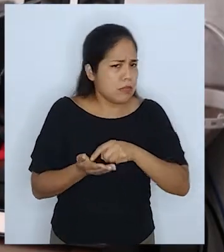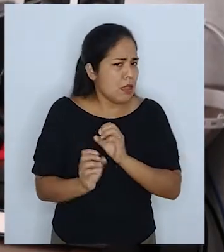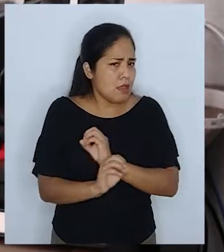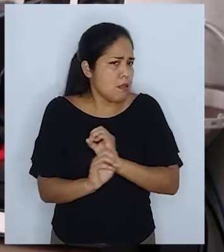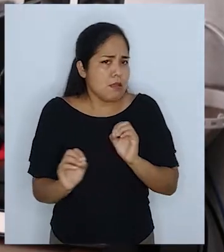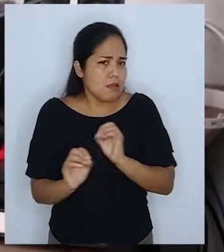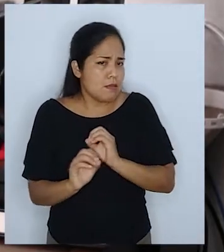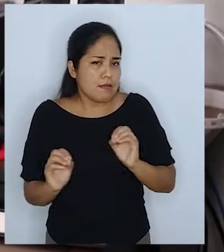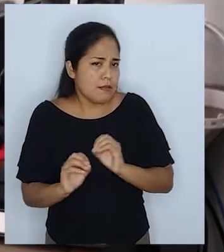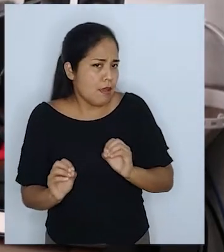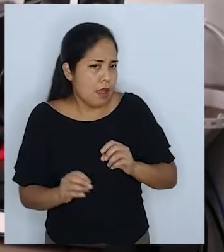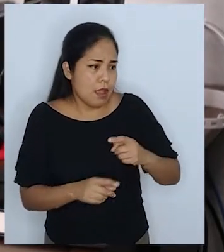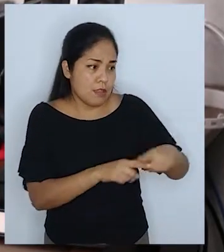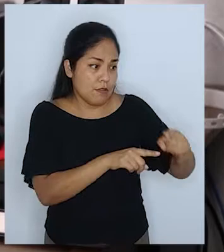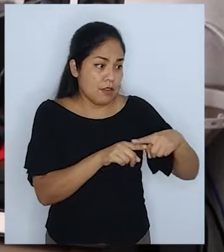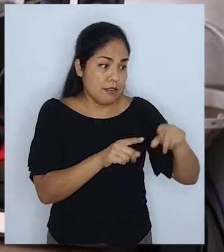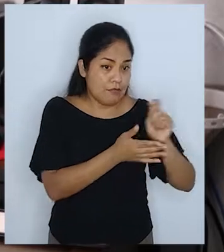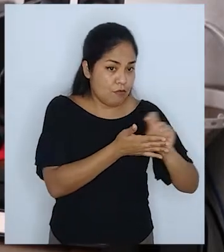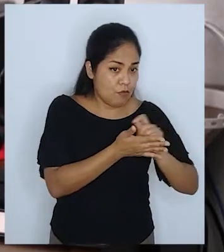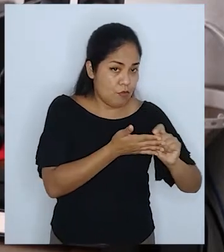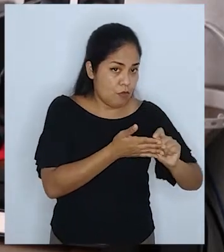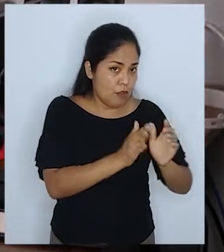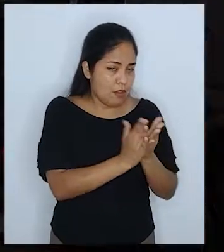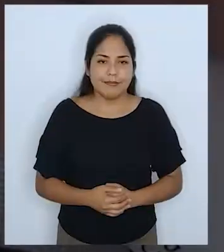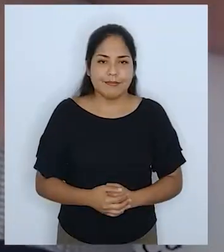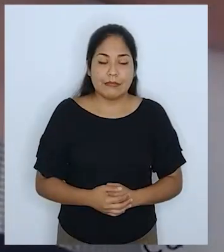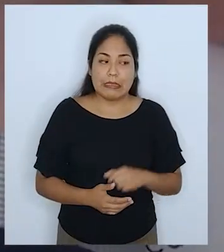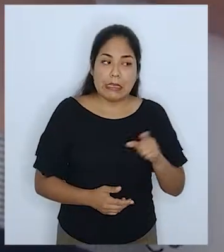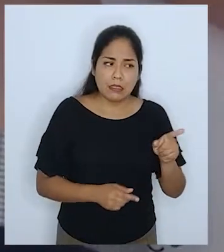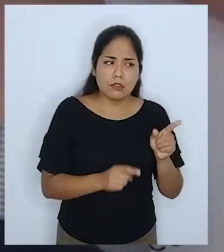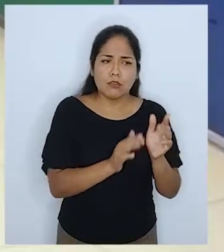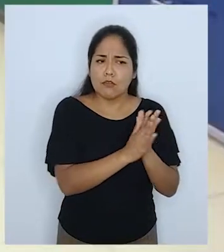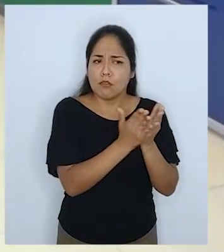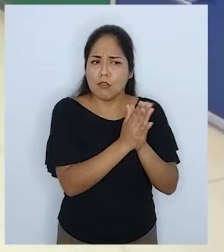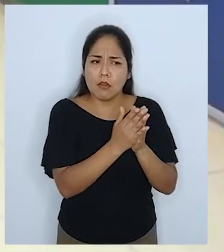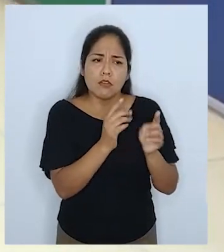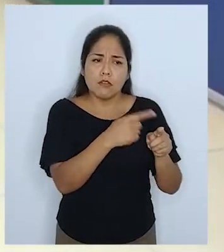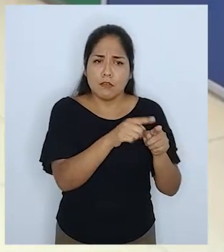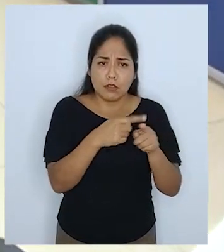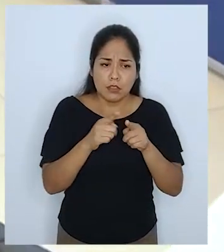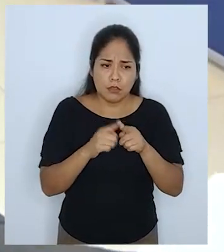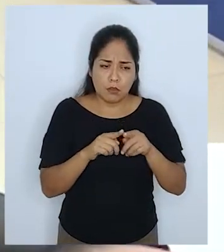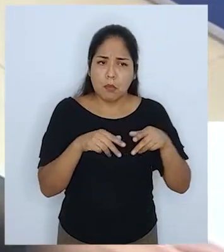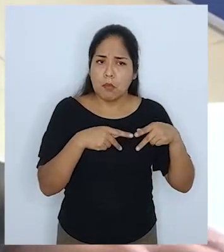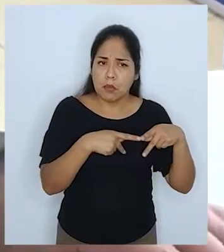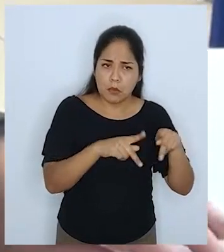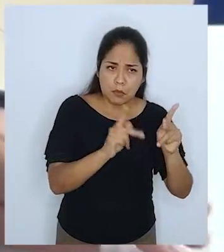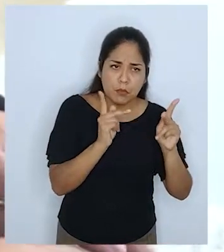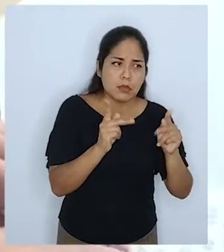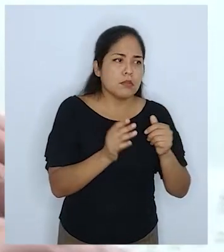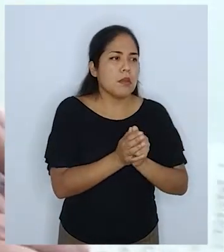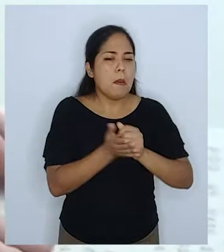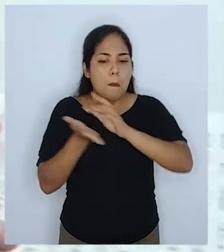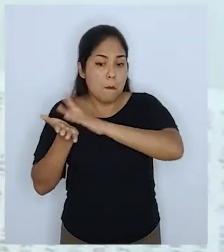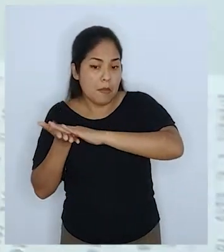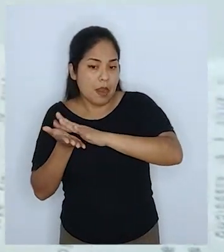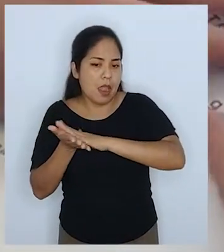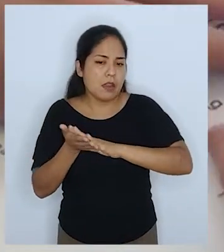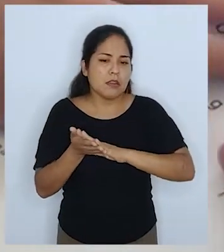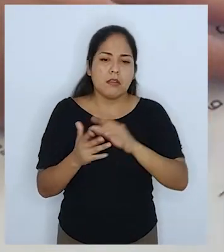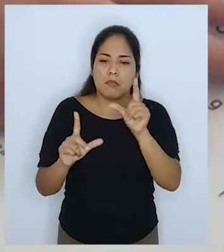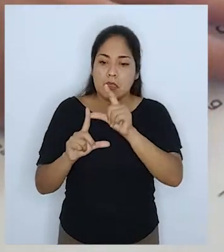pagar, obviamente, a autores justamente estas obras. Los textos podrán ser reproducidos en formatos braille o